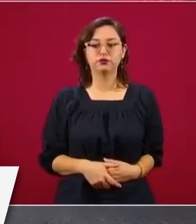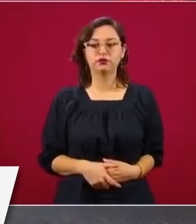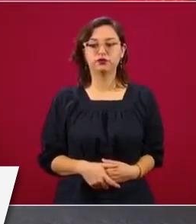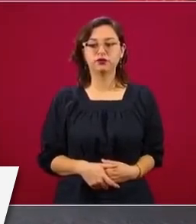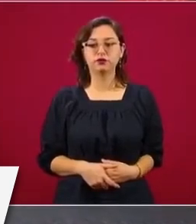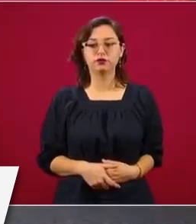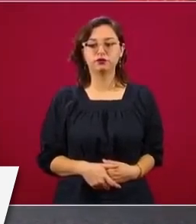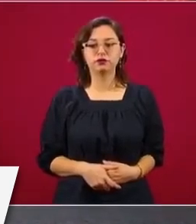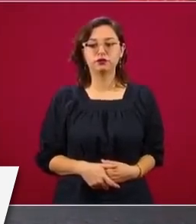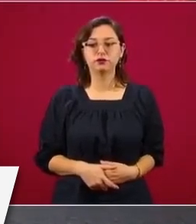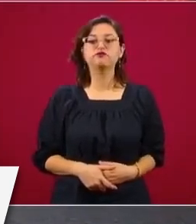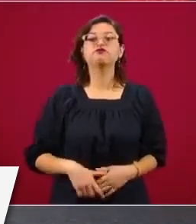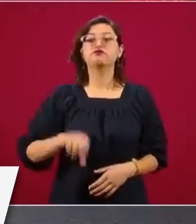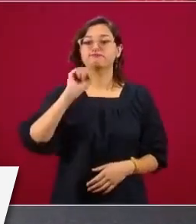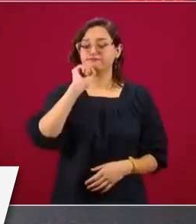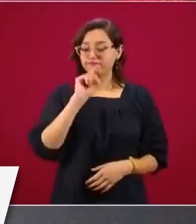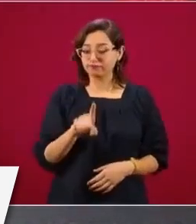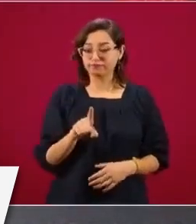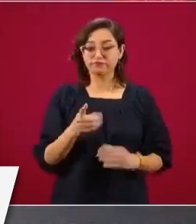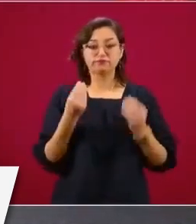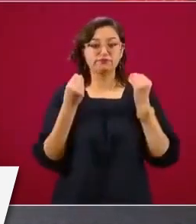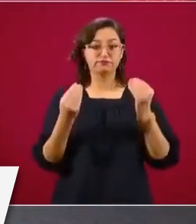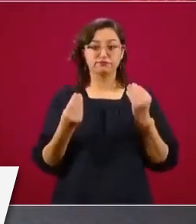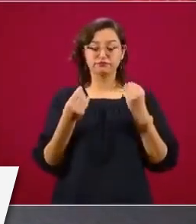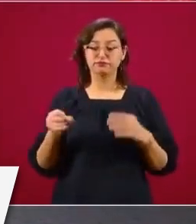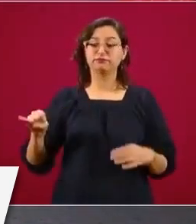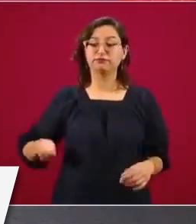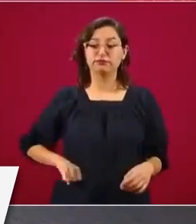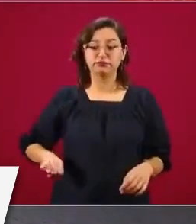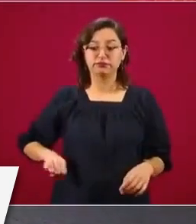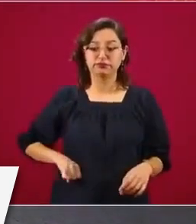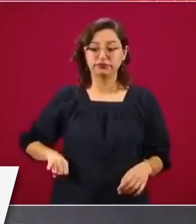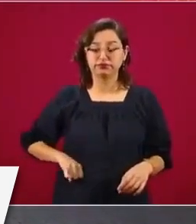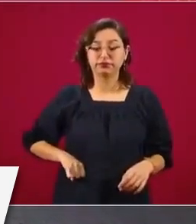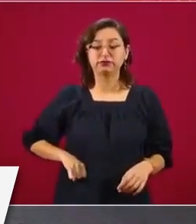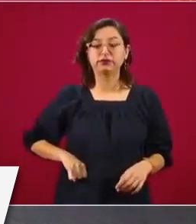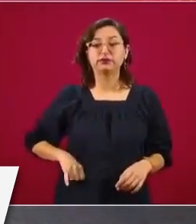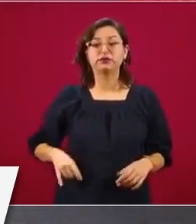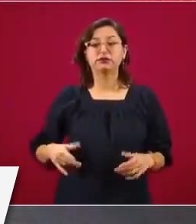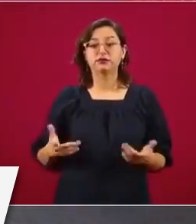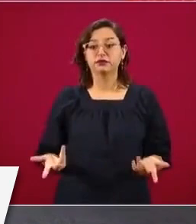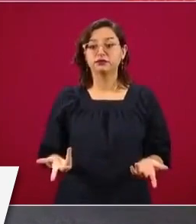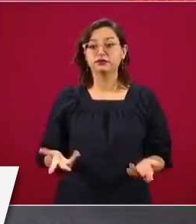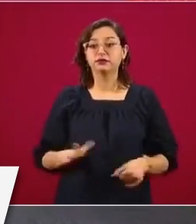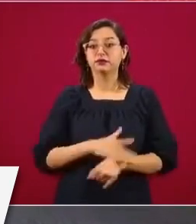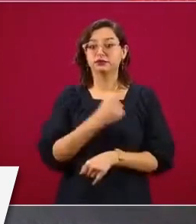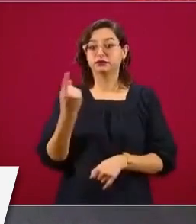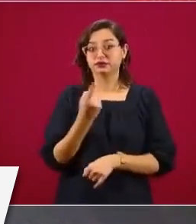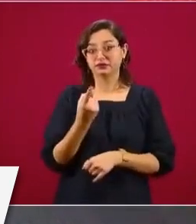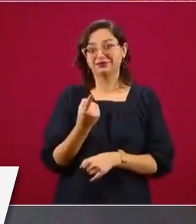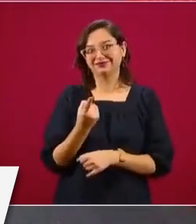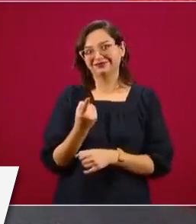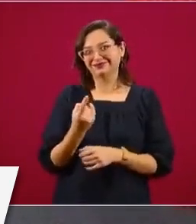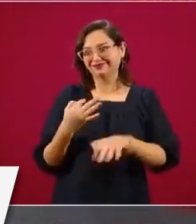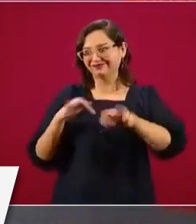mucho ahora precisamente por la generación de empleos,